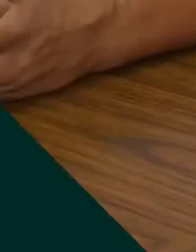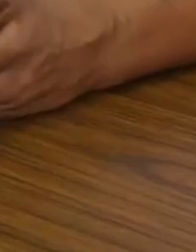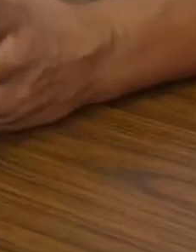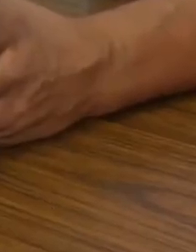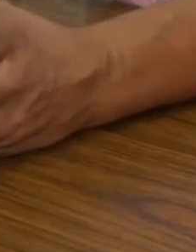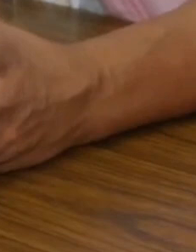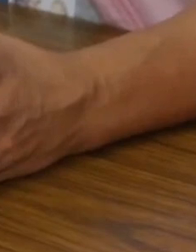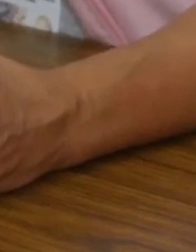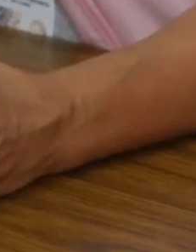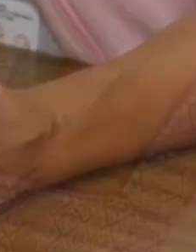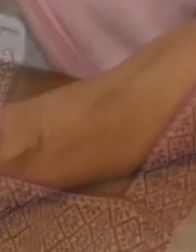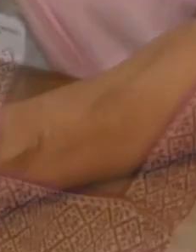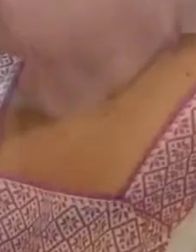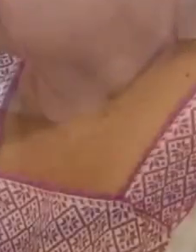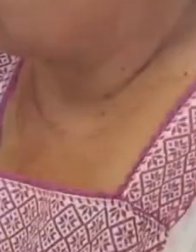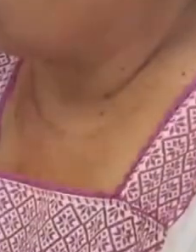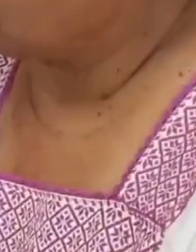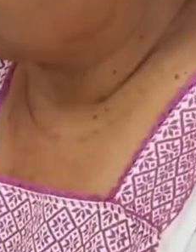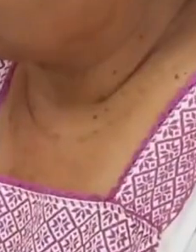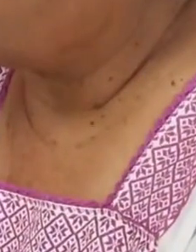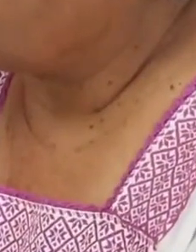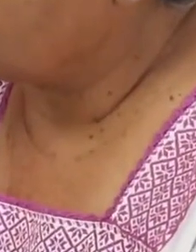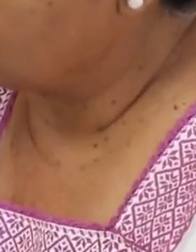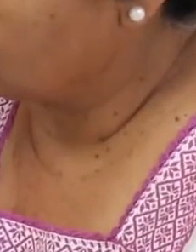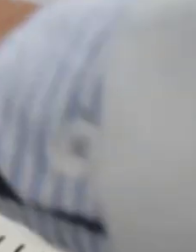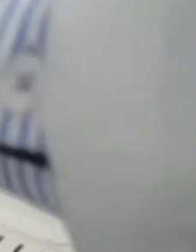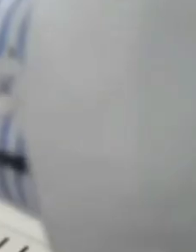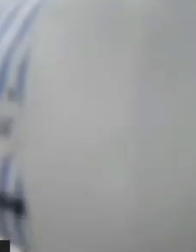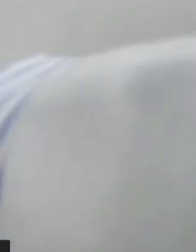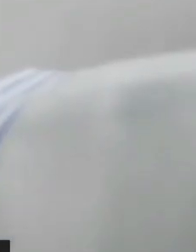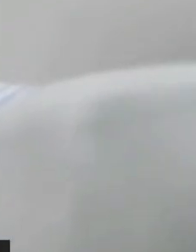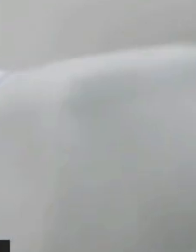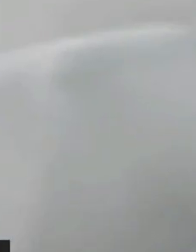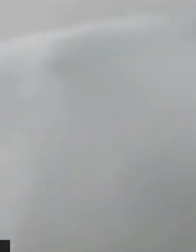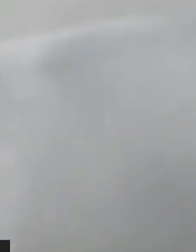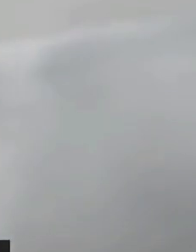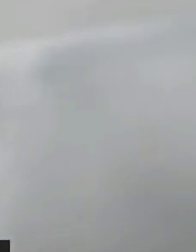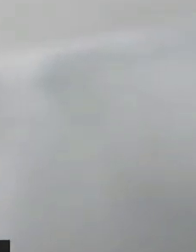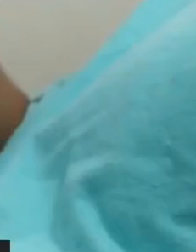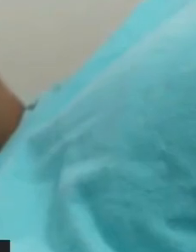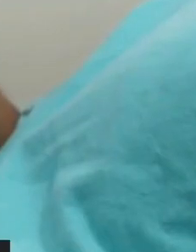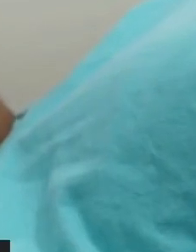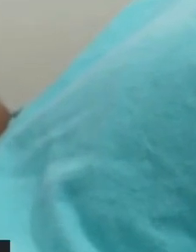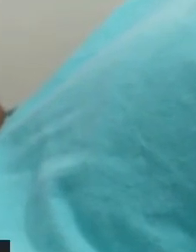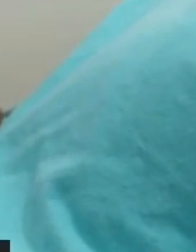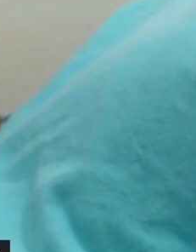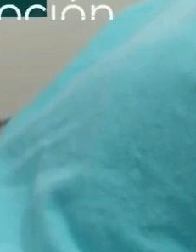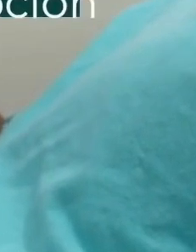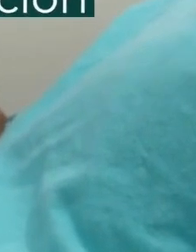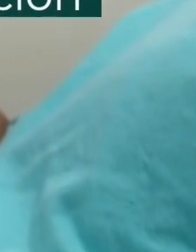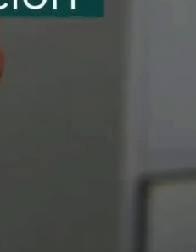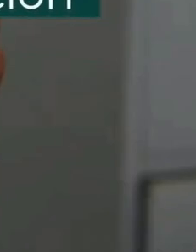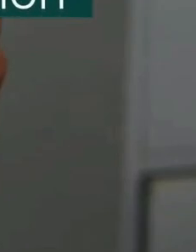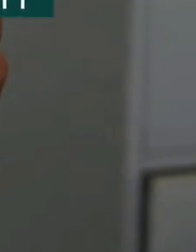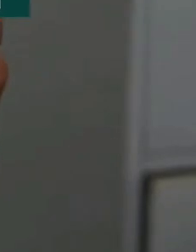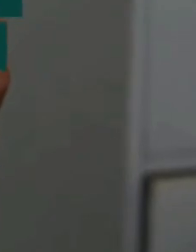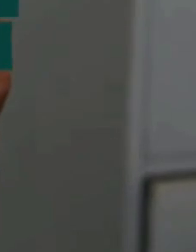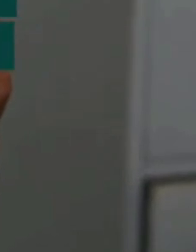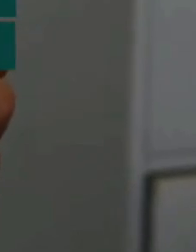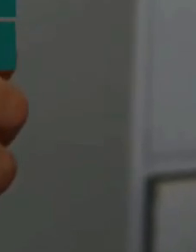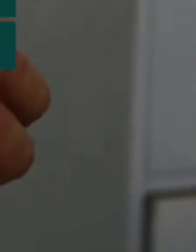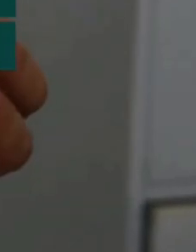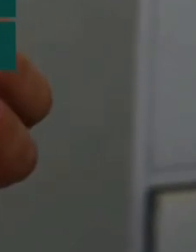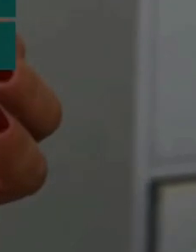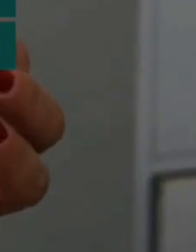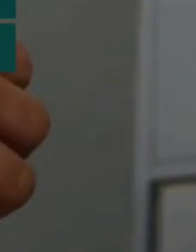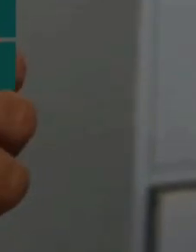Se otorgan servicios gratuitos de primer y segundo nivel con una red asistencial y preventiva, además de acciones de promoción y